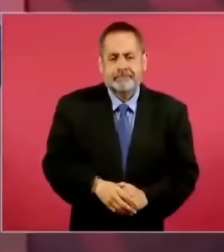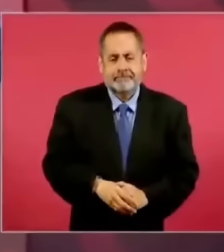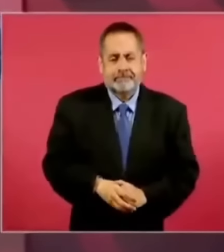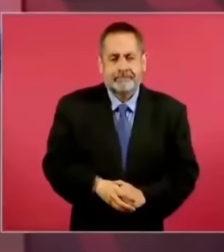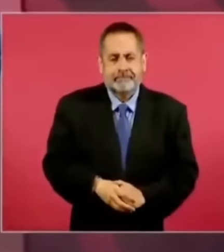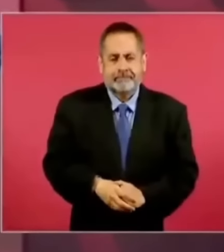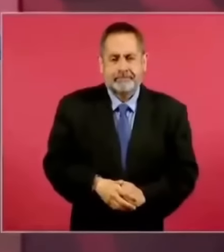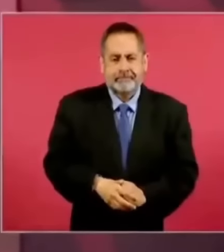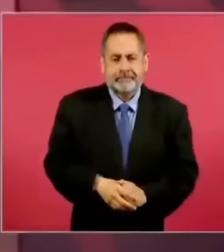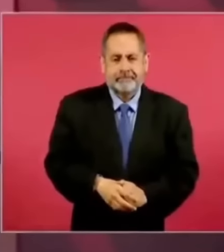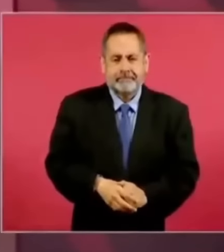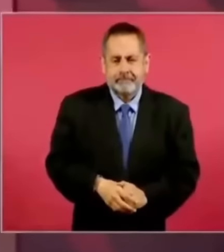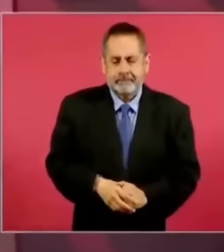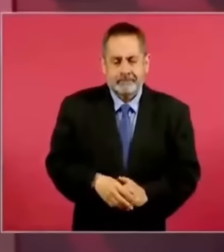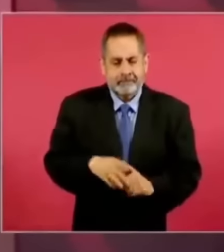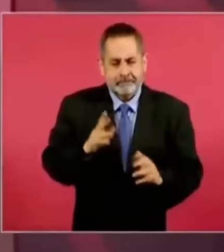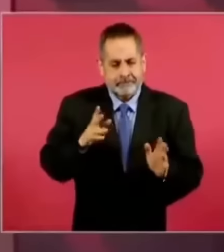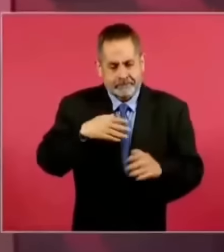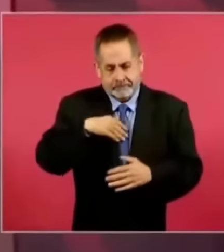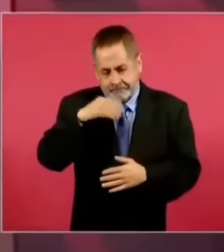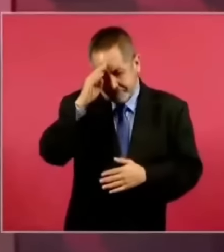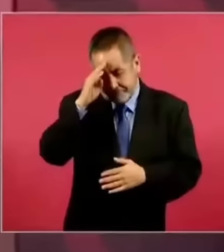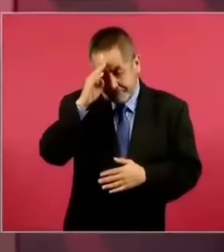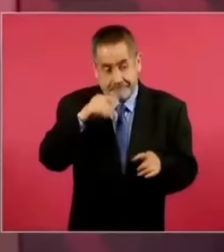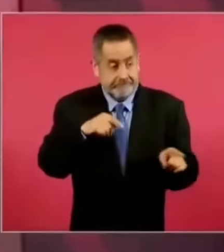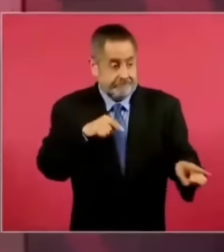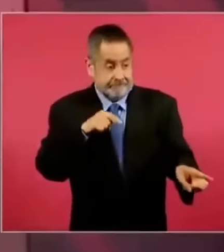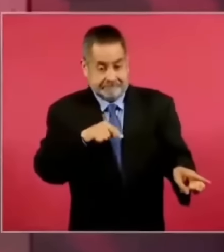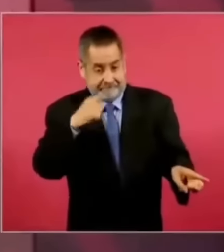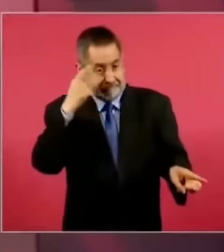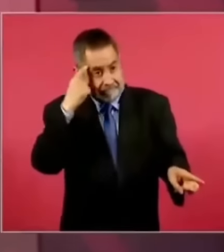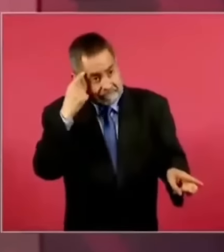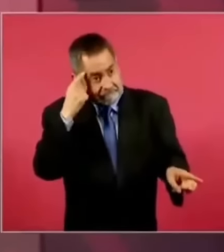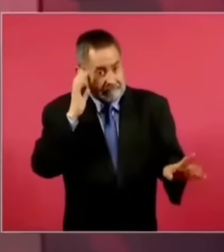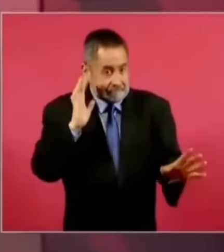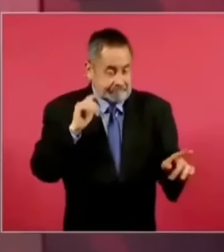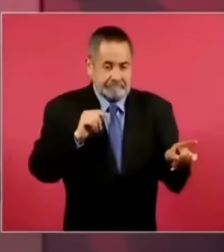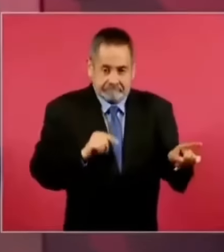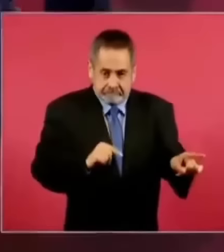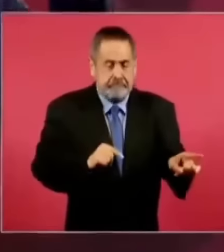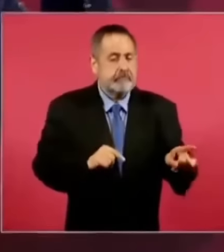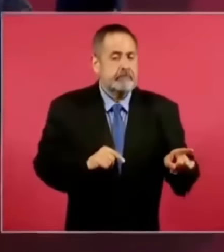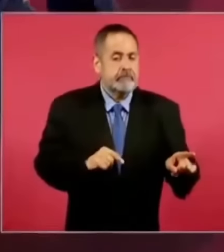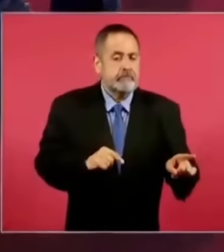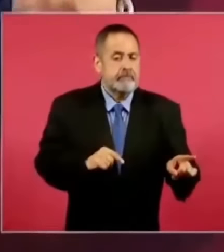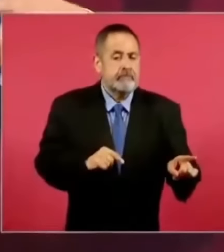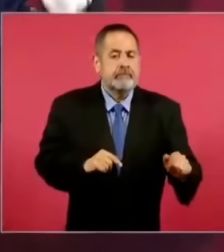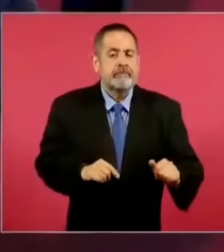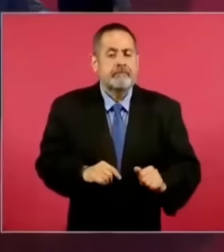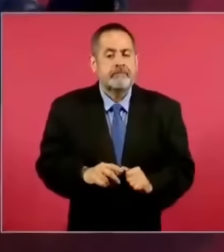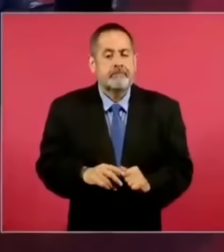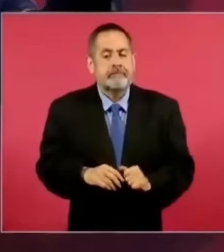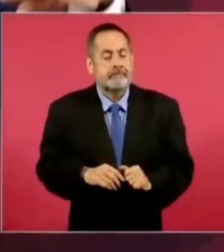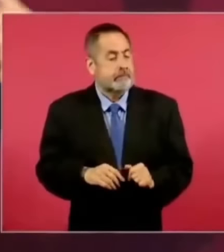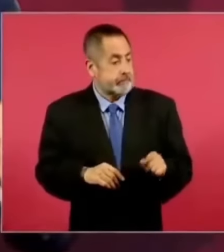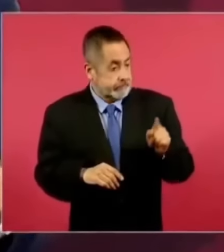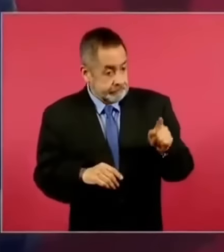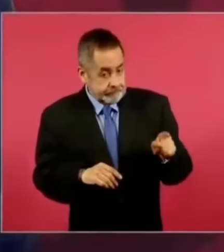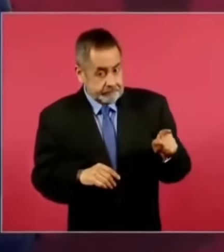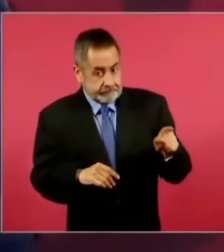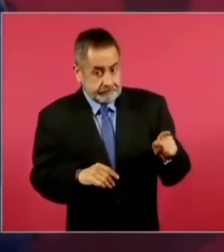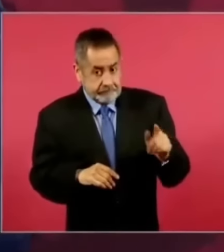Pero piensa él que eso es